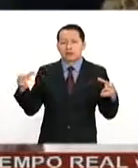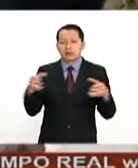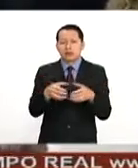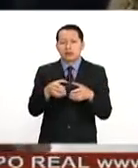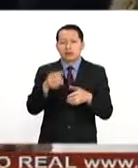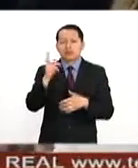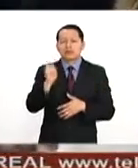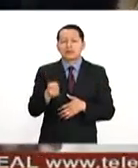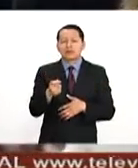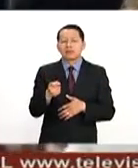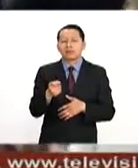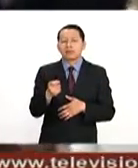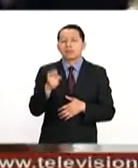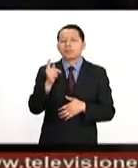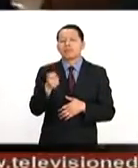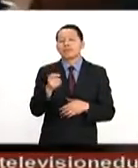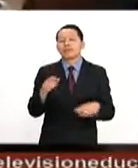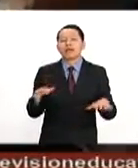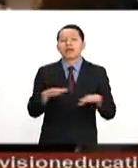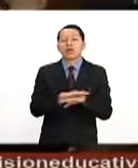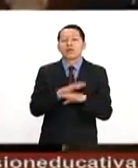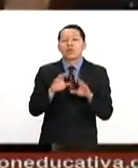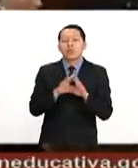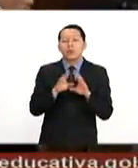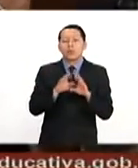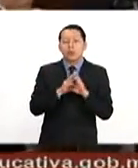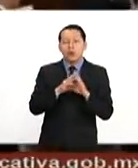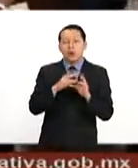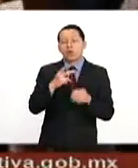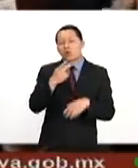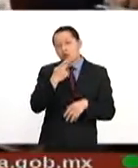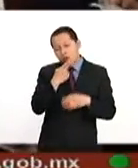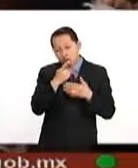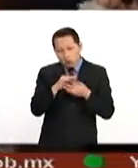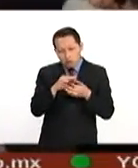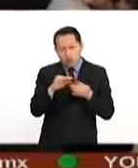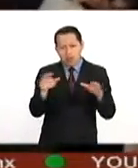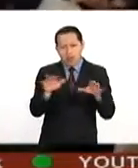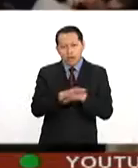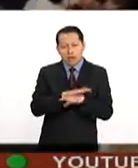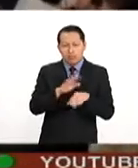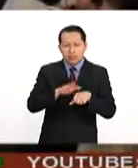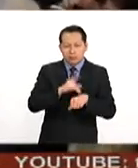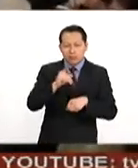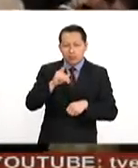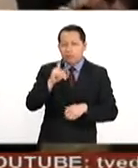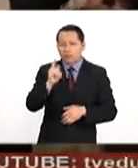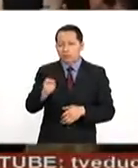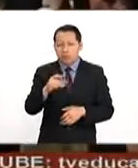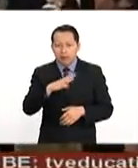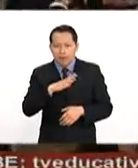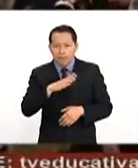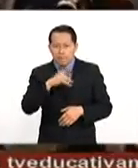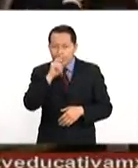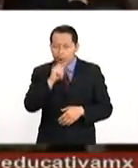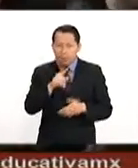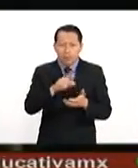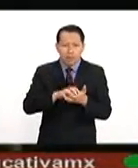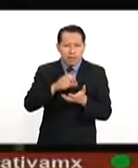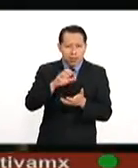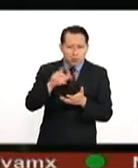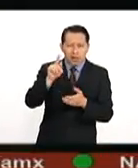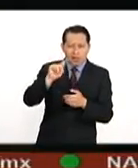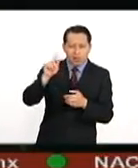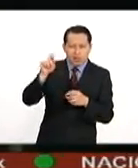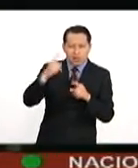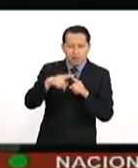es básicamente el cambio de tono. Parece ser que en opinión de la mayoría de los analistas